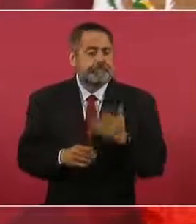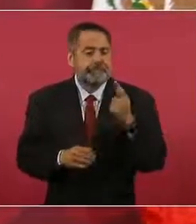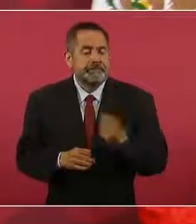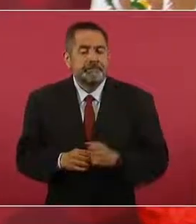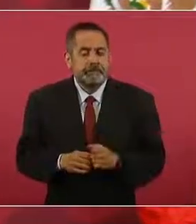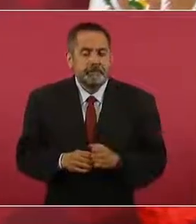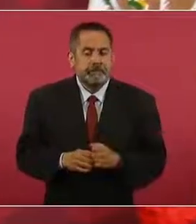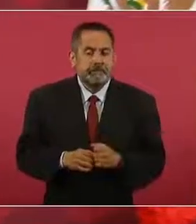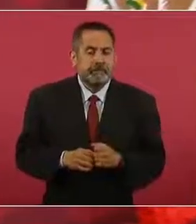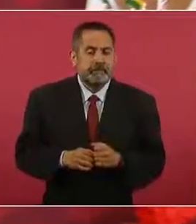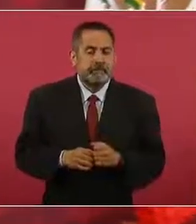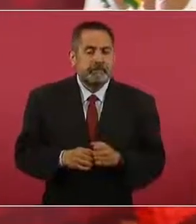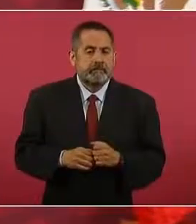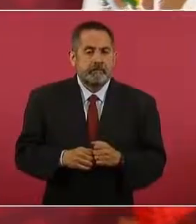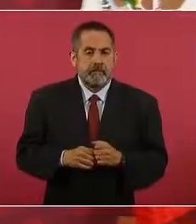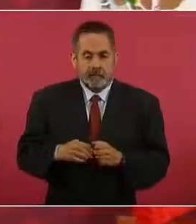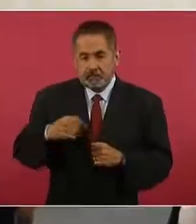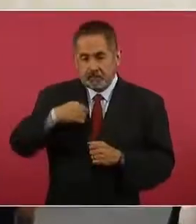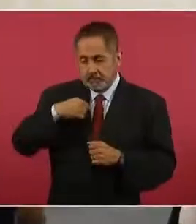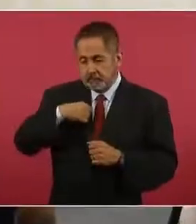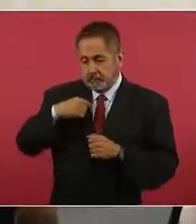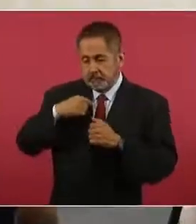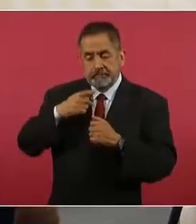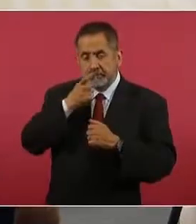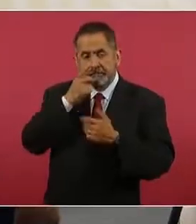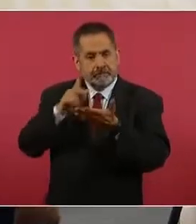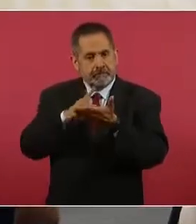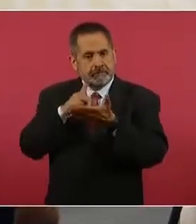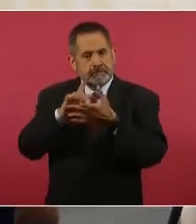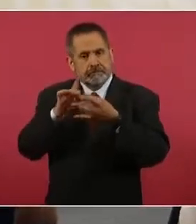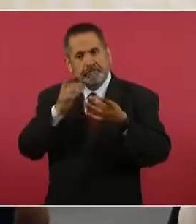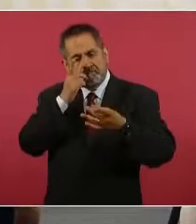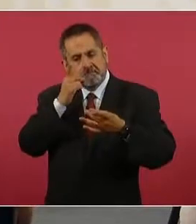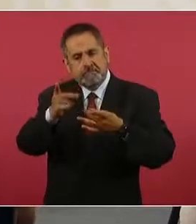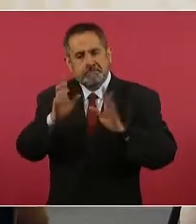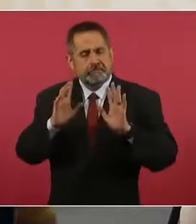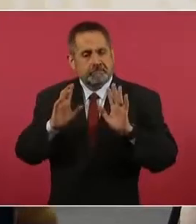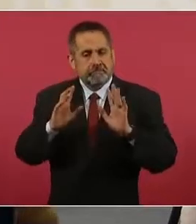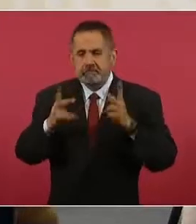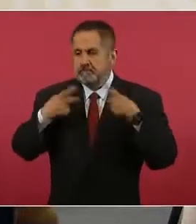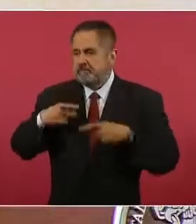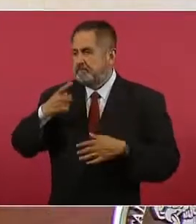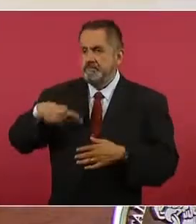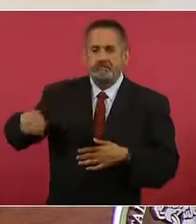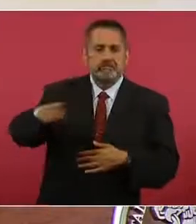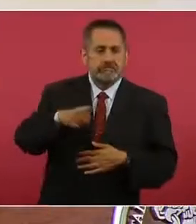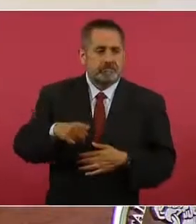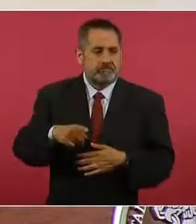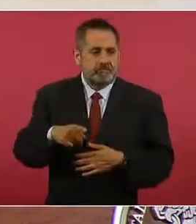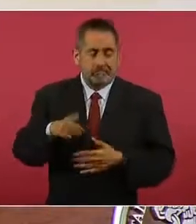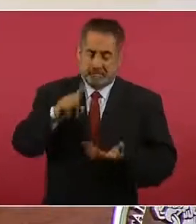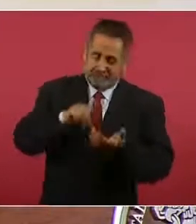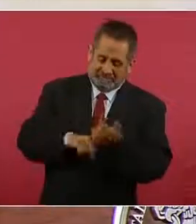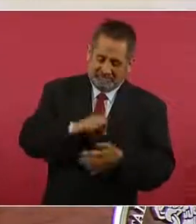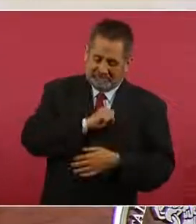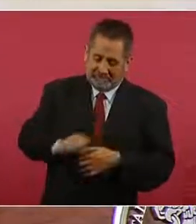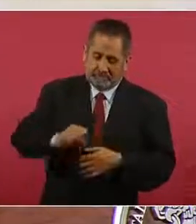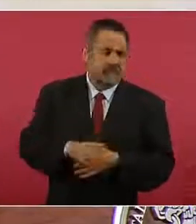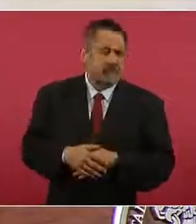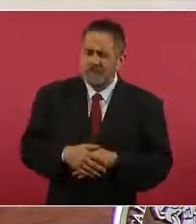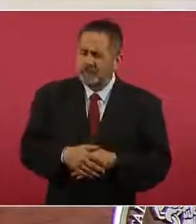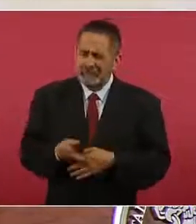yo sostengo que el ser humano no es malo por